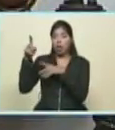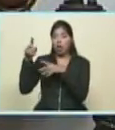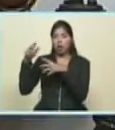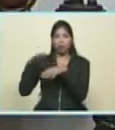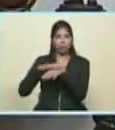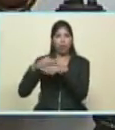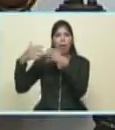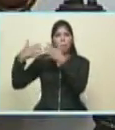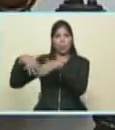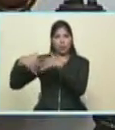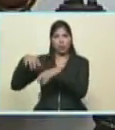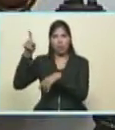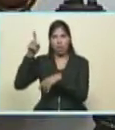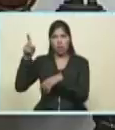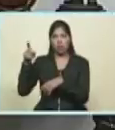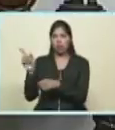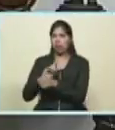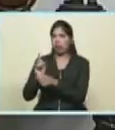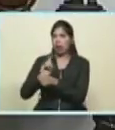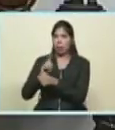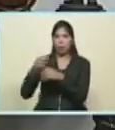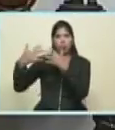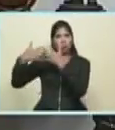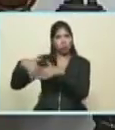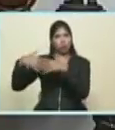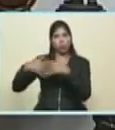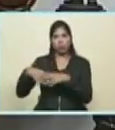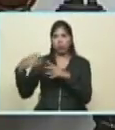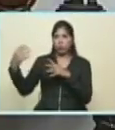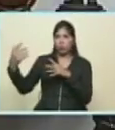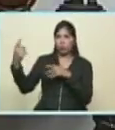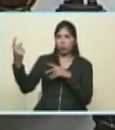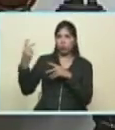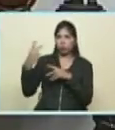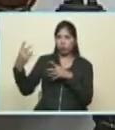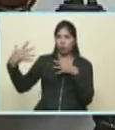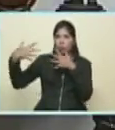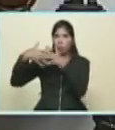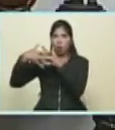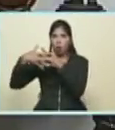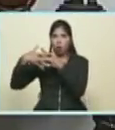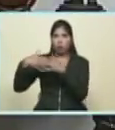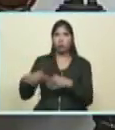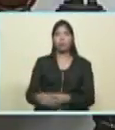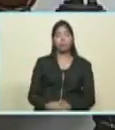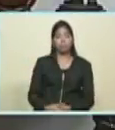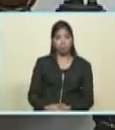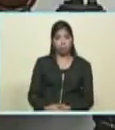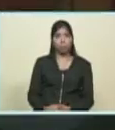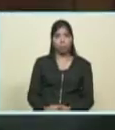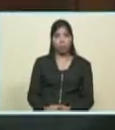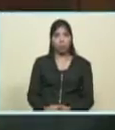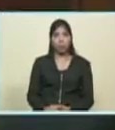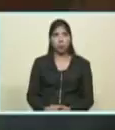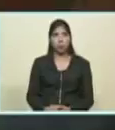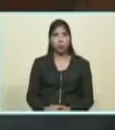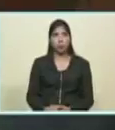de Kazajistán y de todo el mundo nuevo este, Azerbaiyán también el presidente de Azerbaiyán